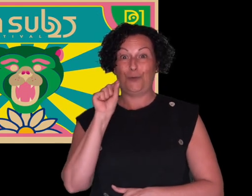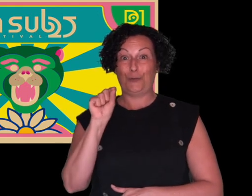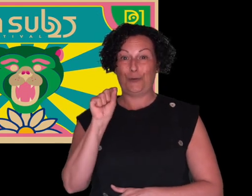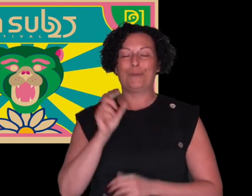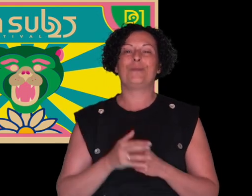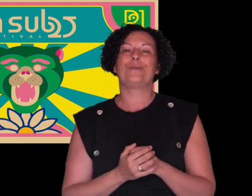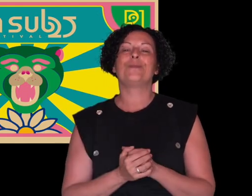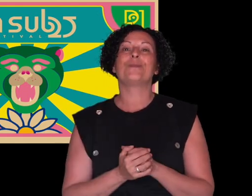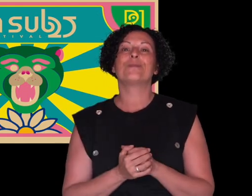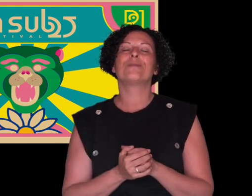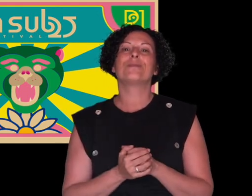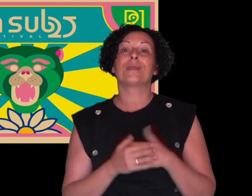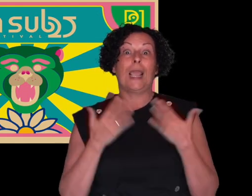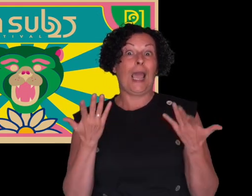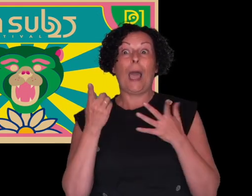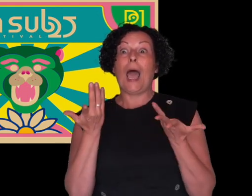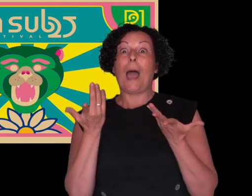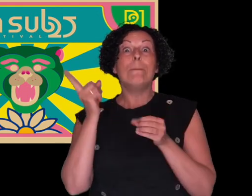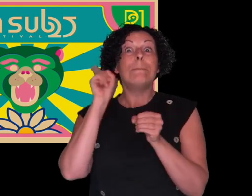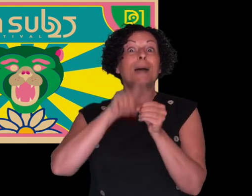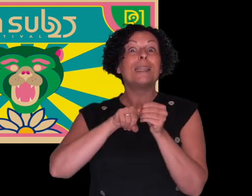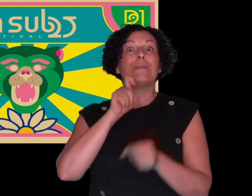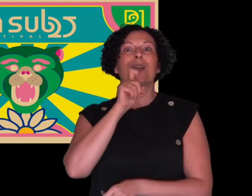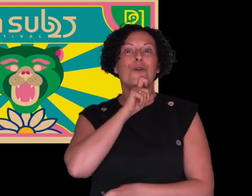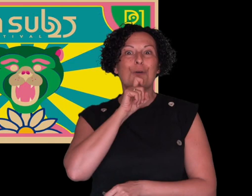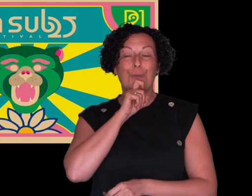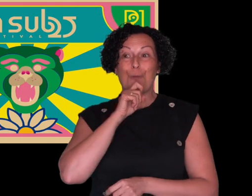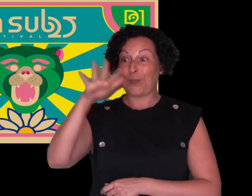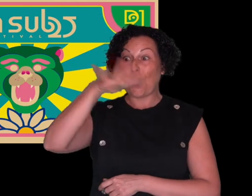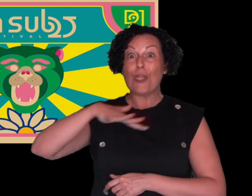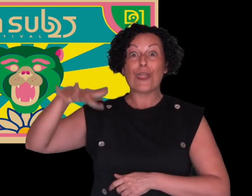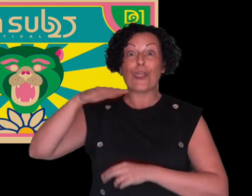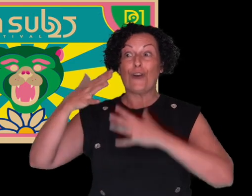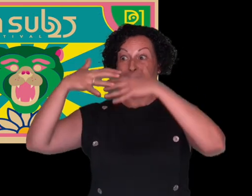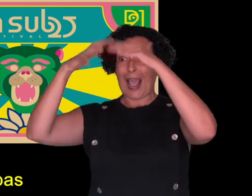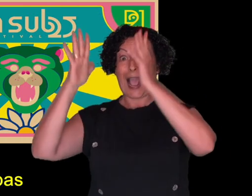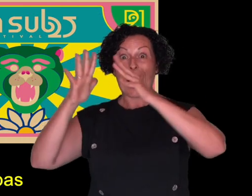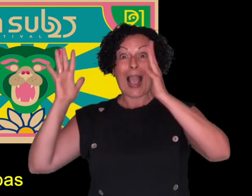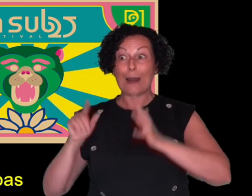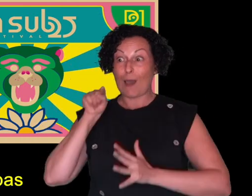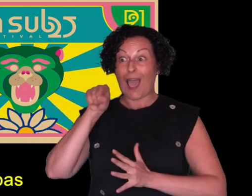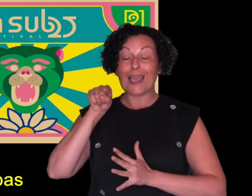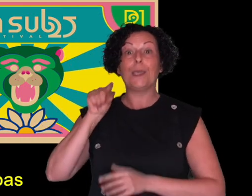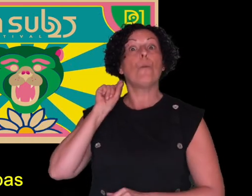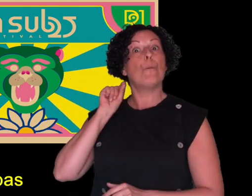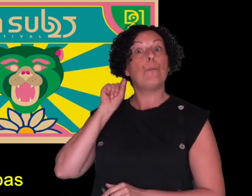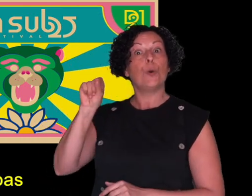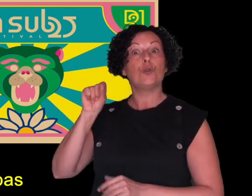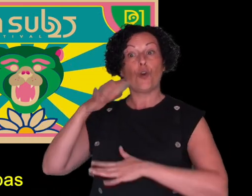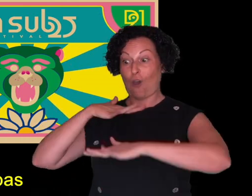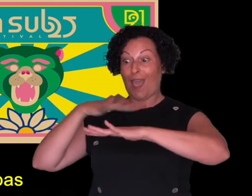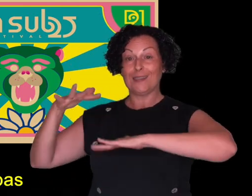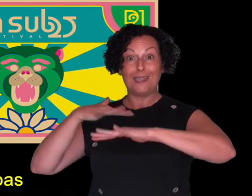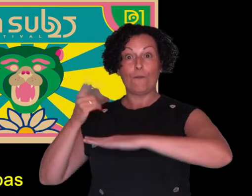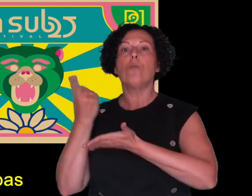máxima de 45 minutos por pase. Para participar, solo tienes que acercarte al